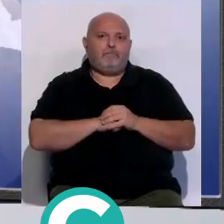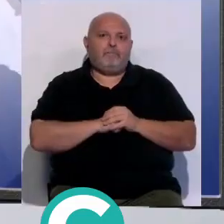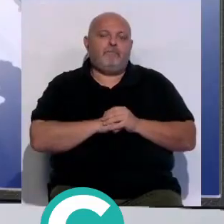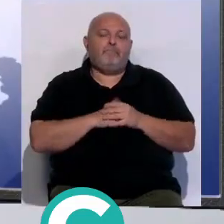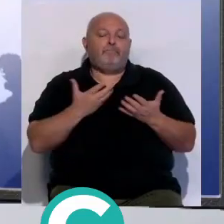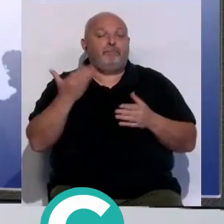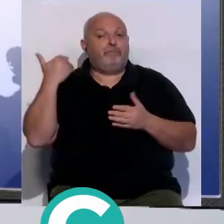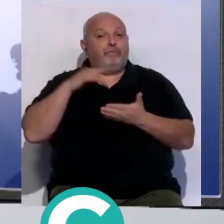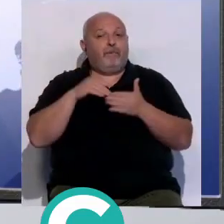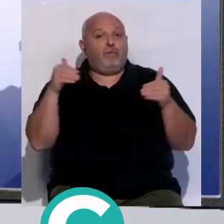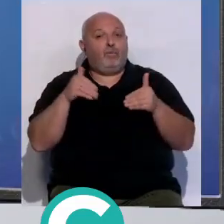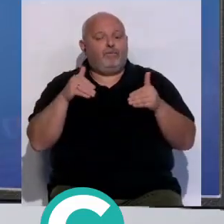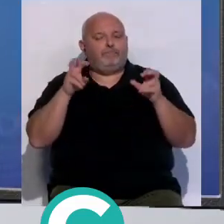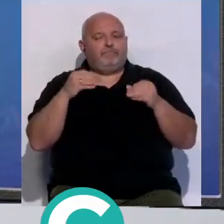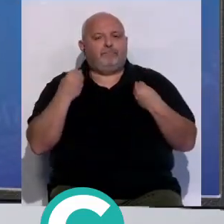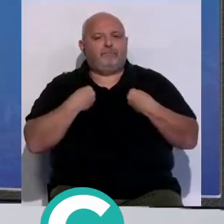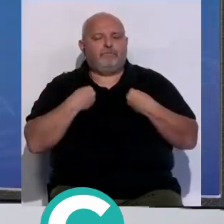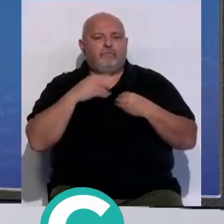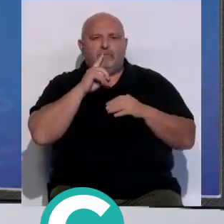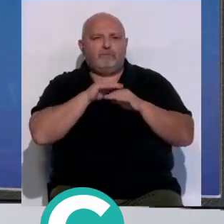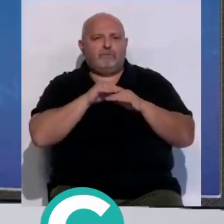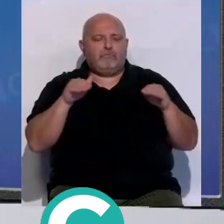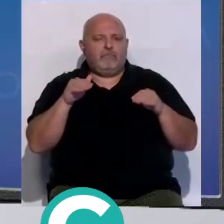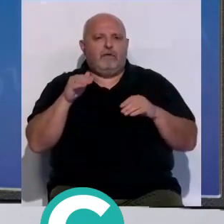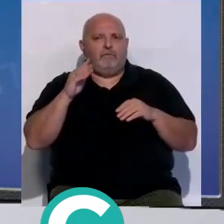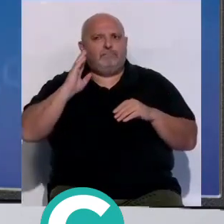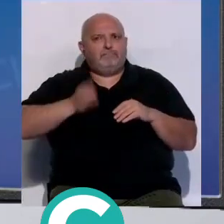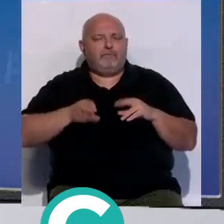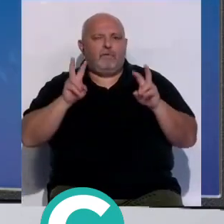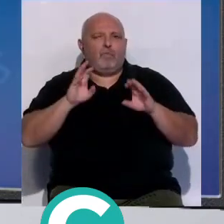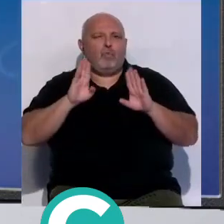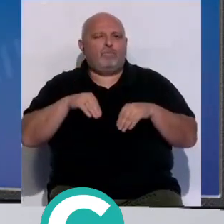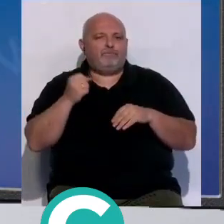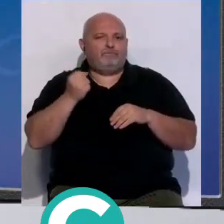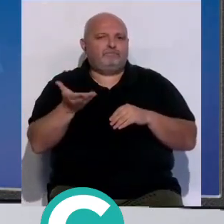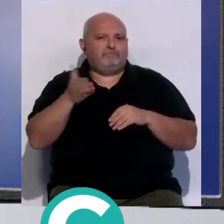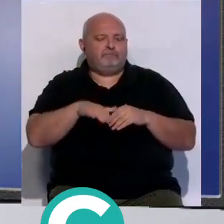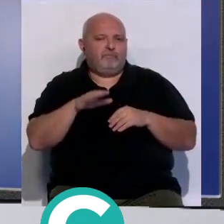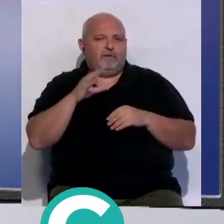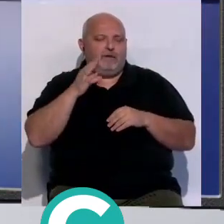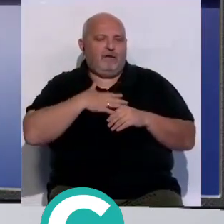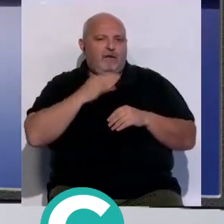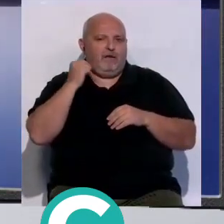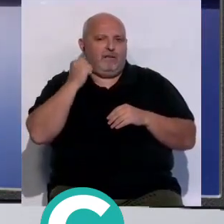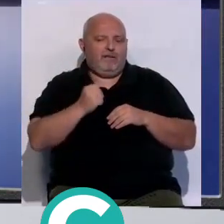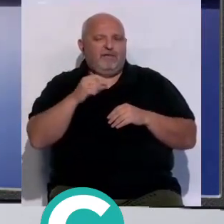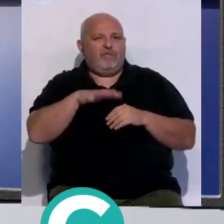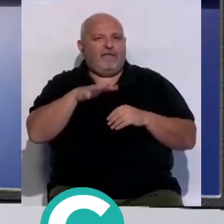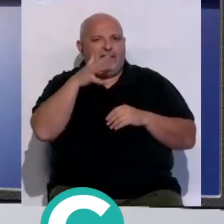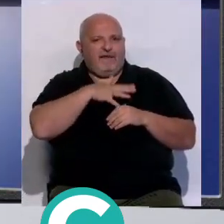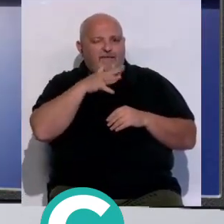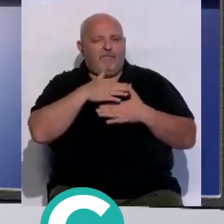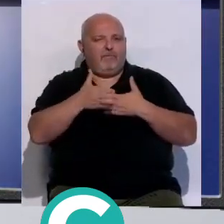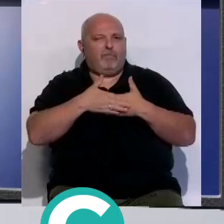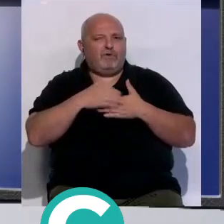El pasado jueves vivimos silencio y condena ante el último asesinato machista cometido en Jerez a las